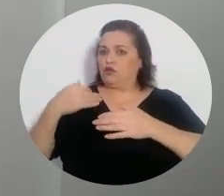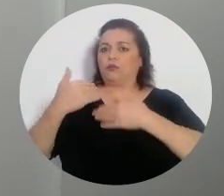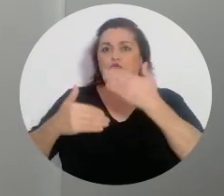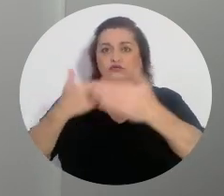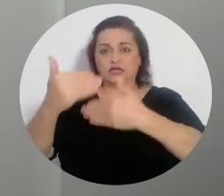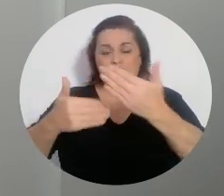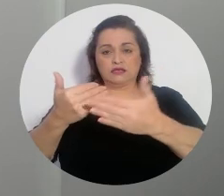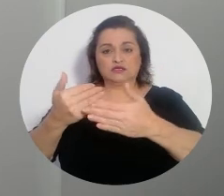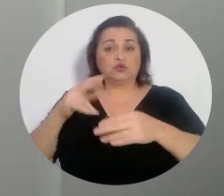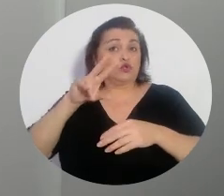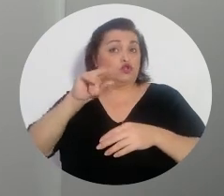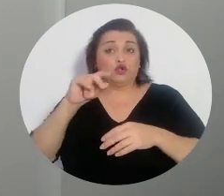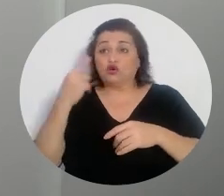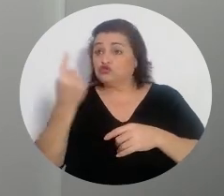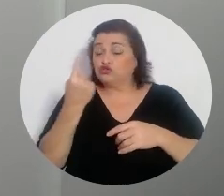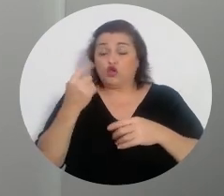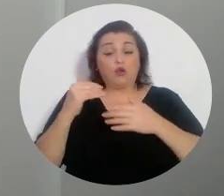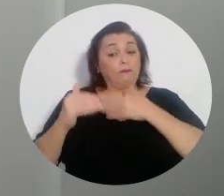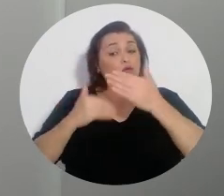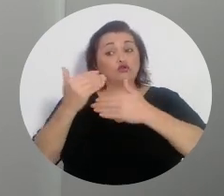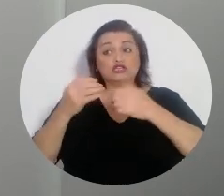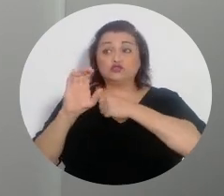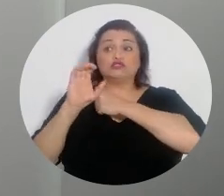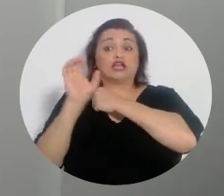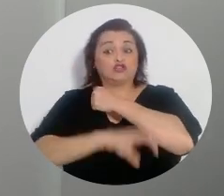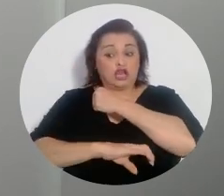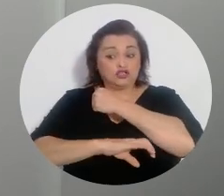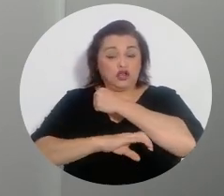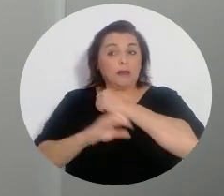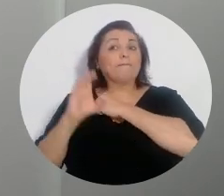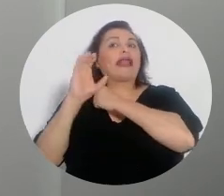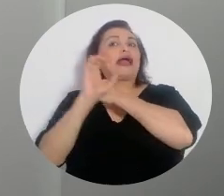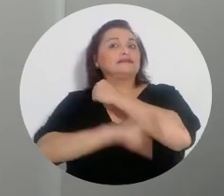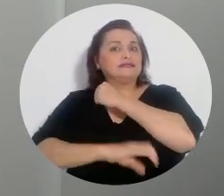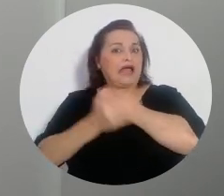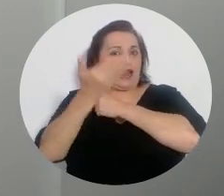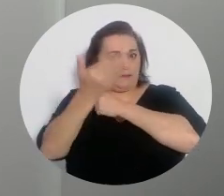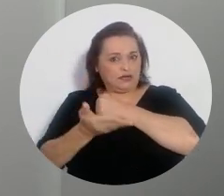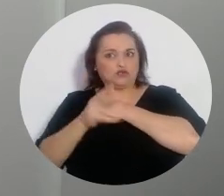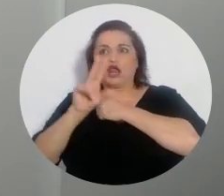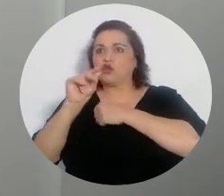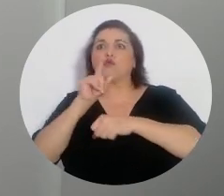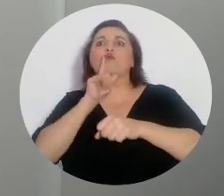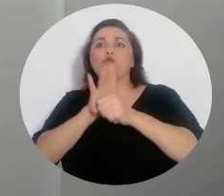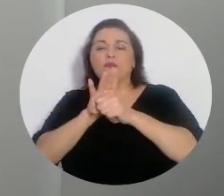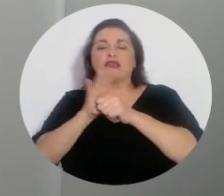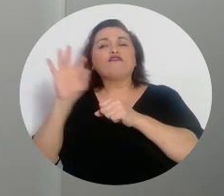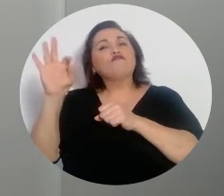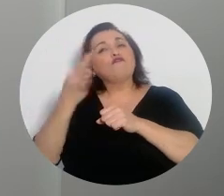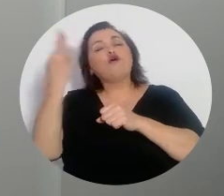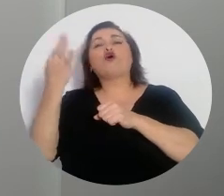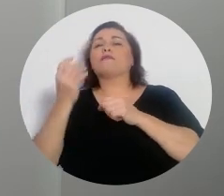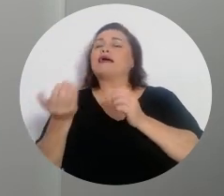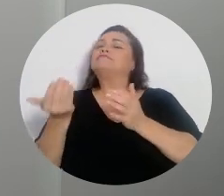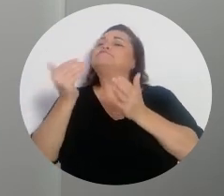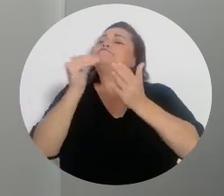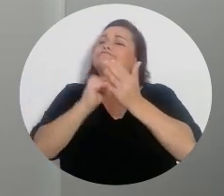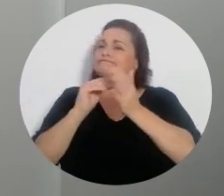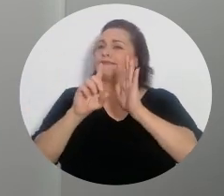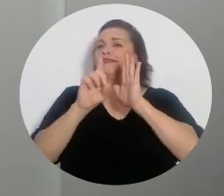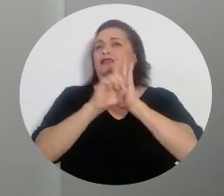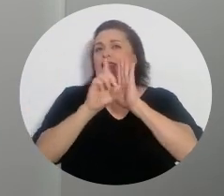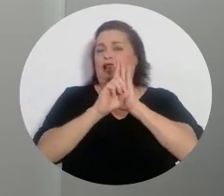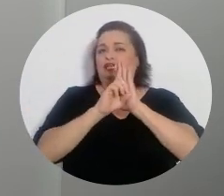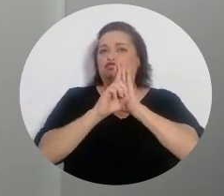proceso y no solo es un proceso sancionatorio para castigar a quien incumpla, sino es una forma de reivindicar